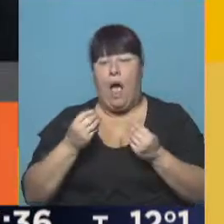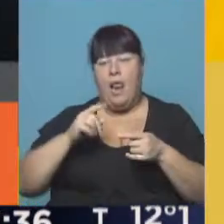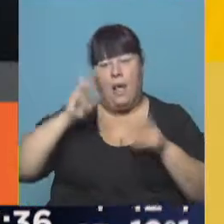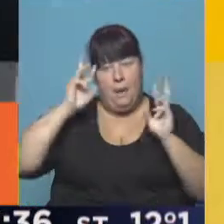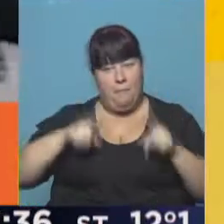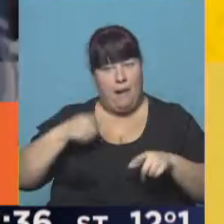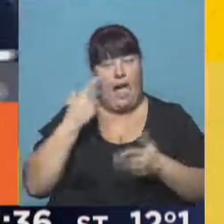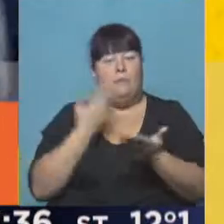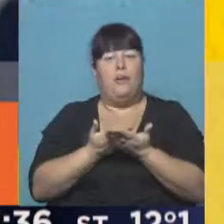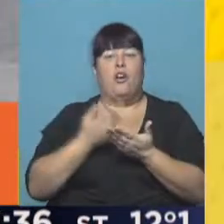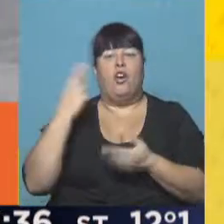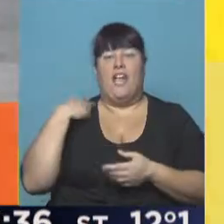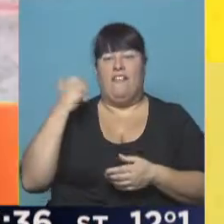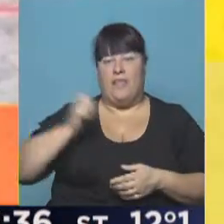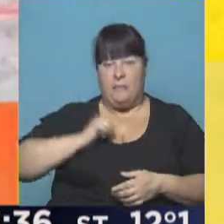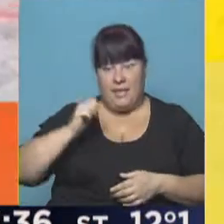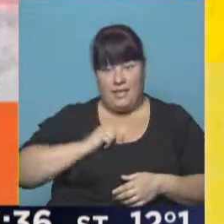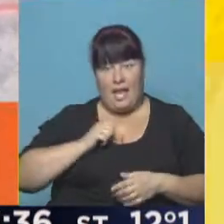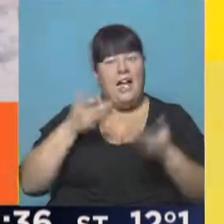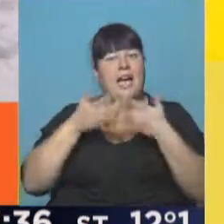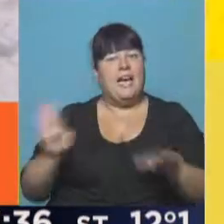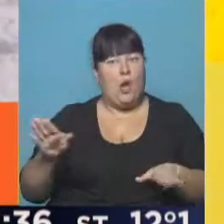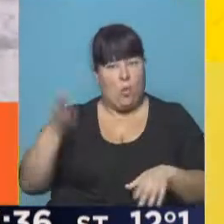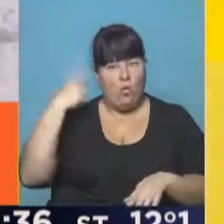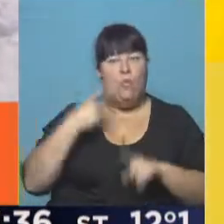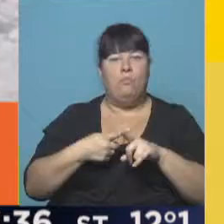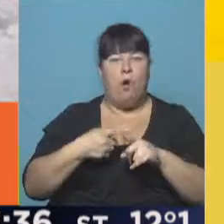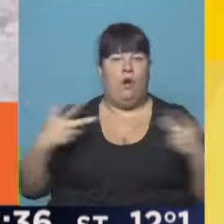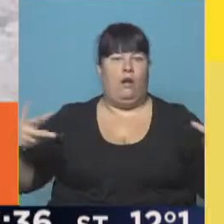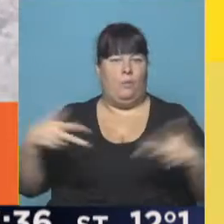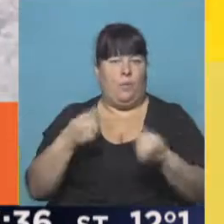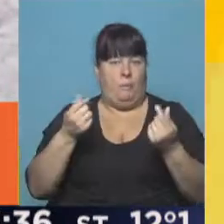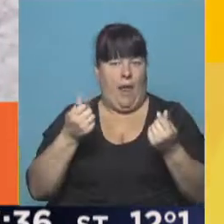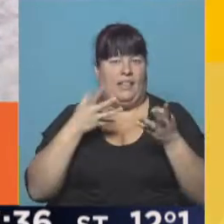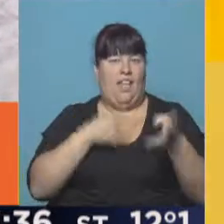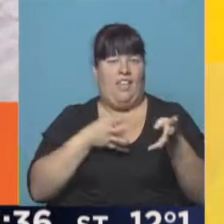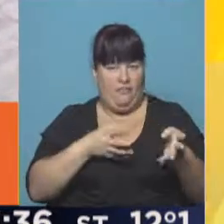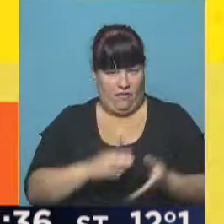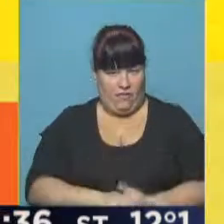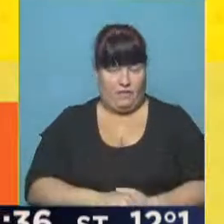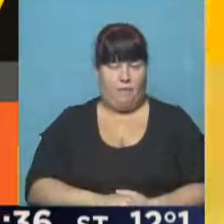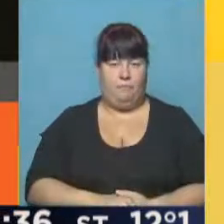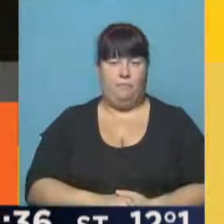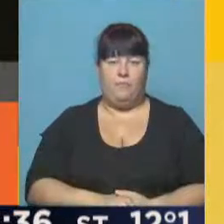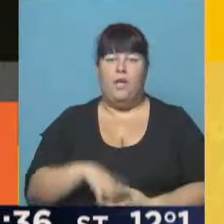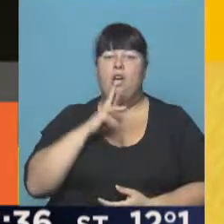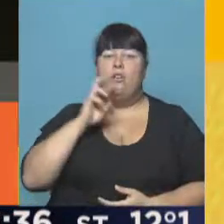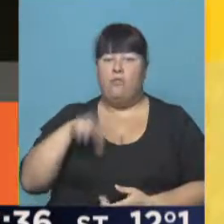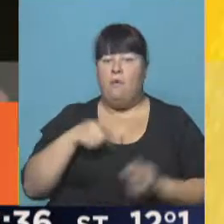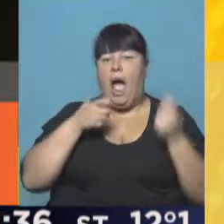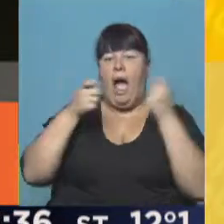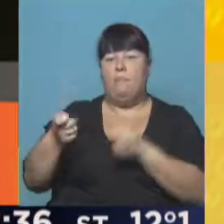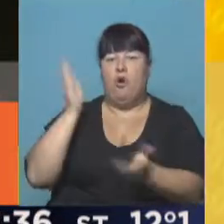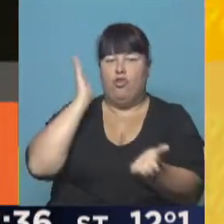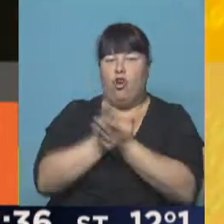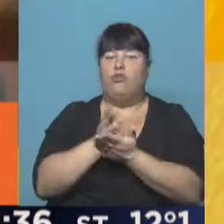polémica iniciada con el jefe del ejército, quien renunció a su cargo por los recortes en el área de defensa. Trump respalda